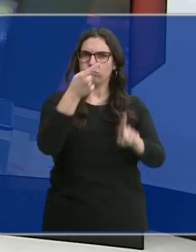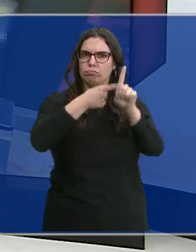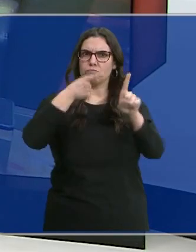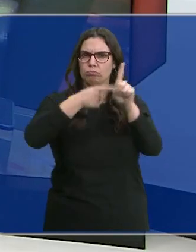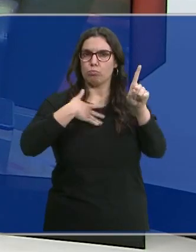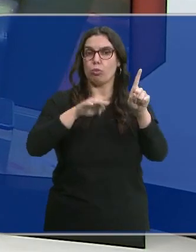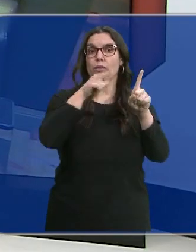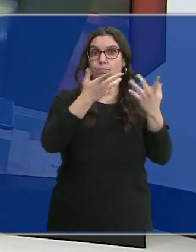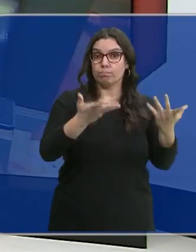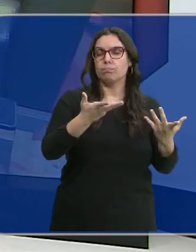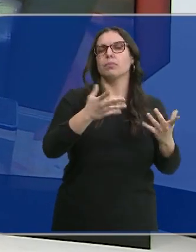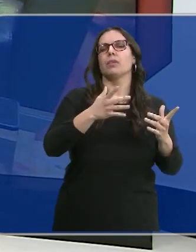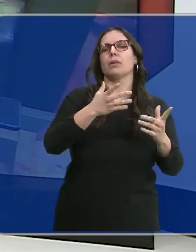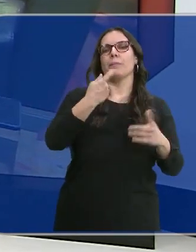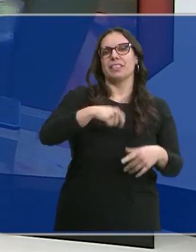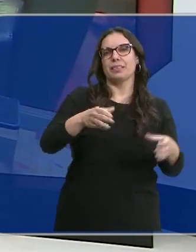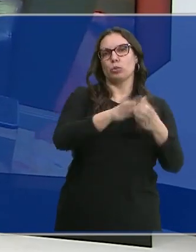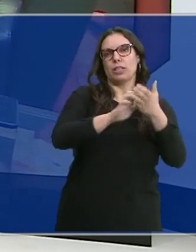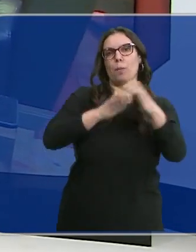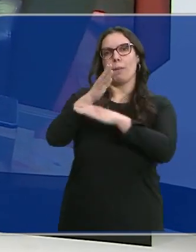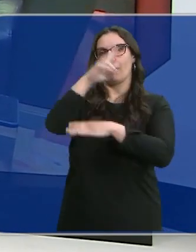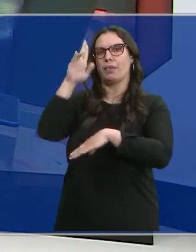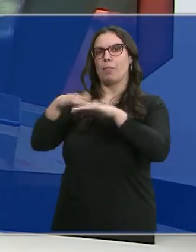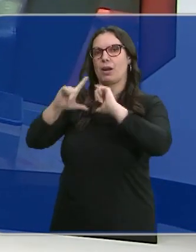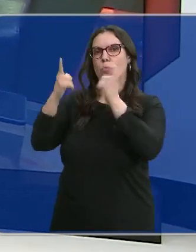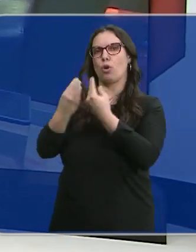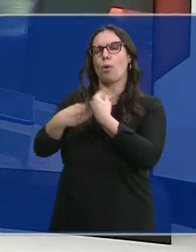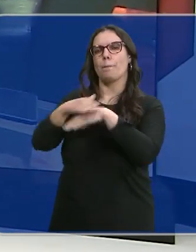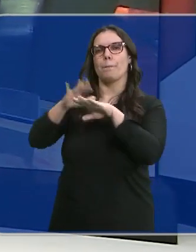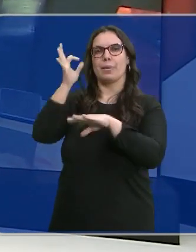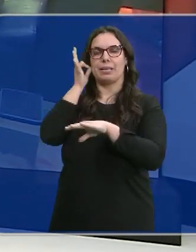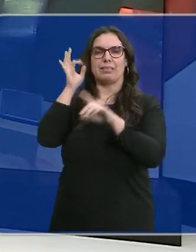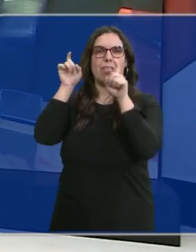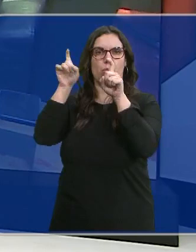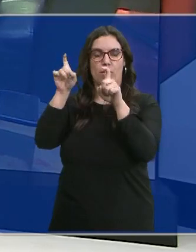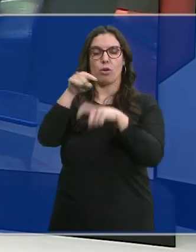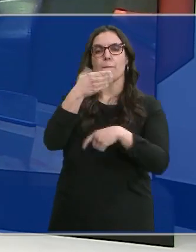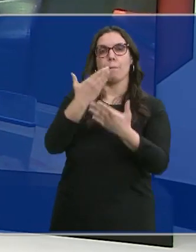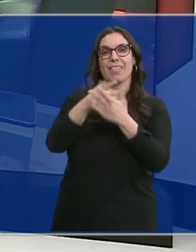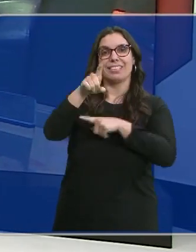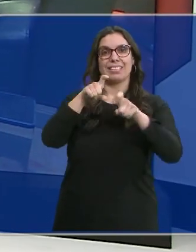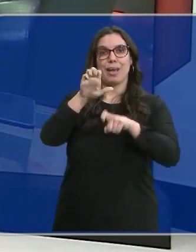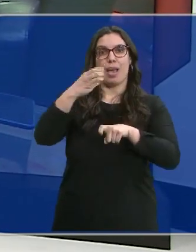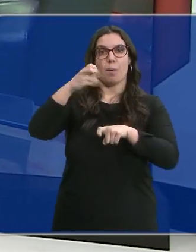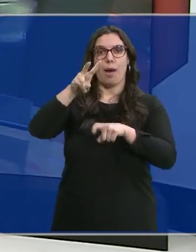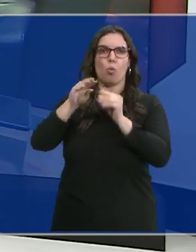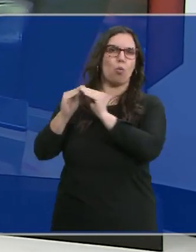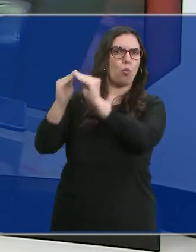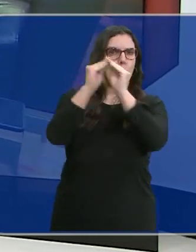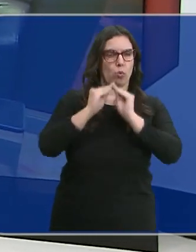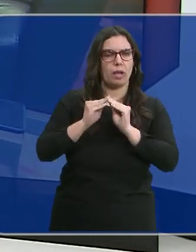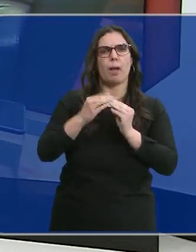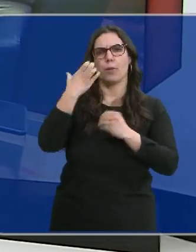contexto se ha reunido el presidente de la Junta con la ministra Pilar Alegría. Mañueco ha pedido una eva única pero no ha sido la única